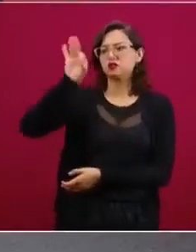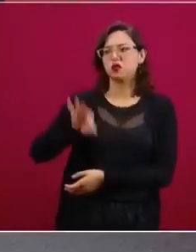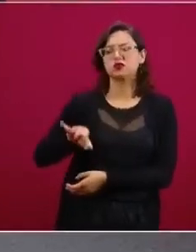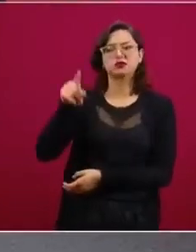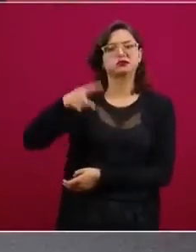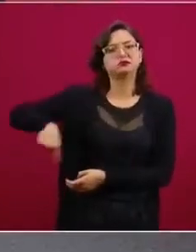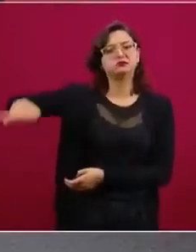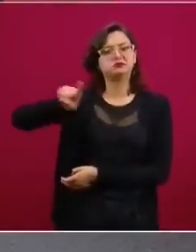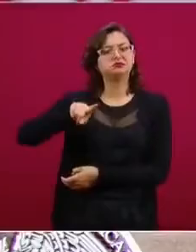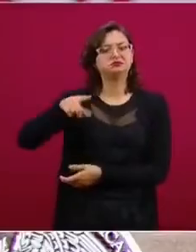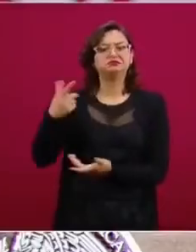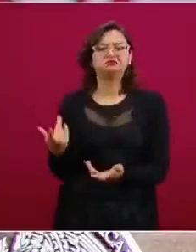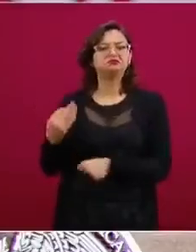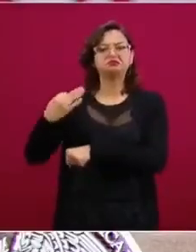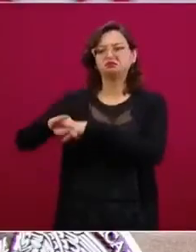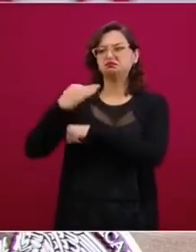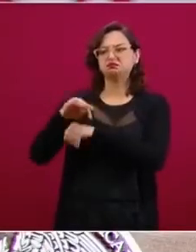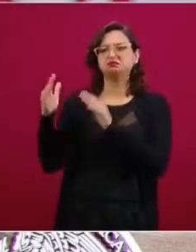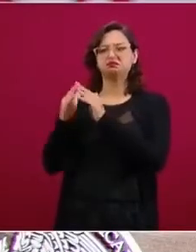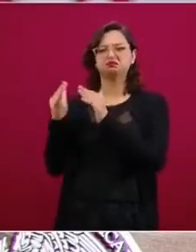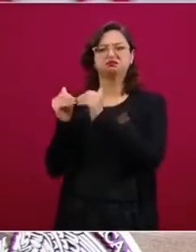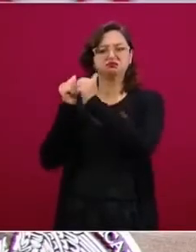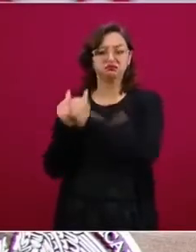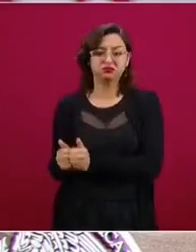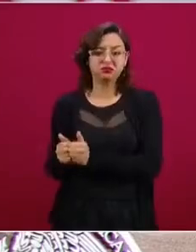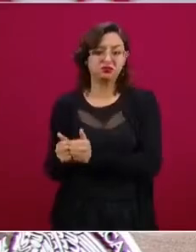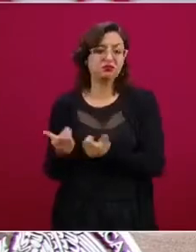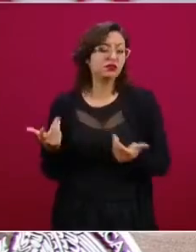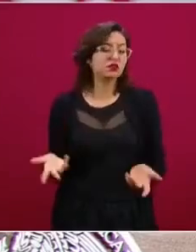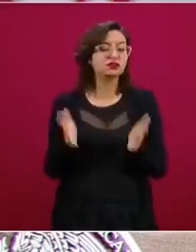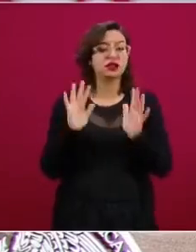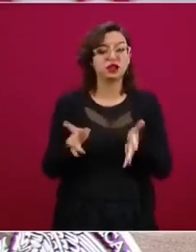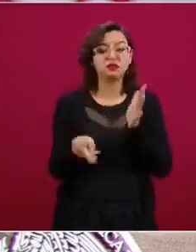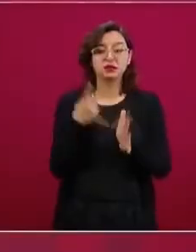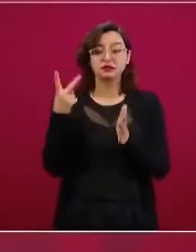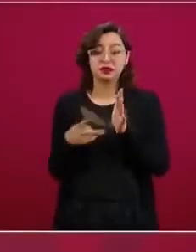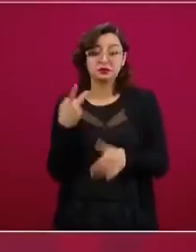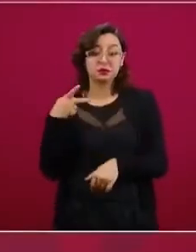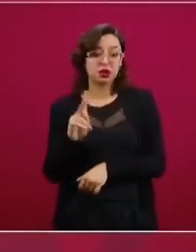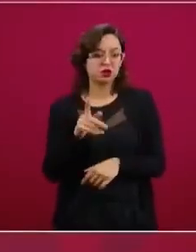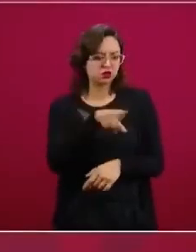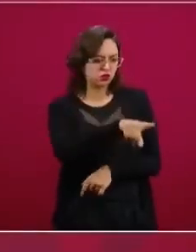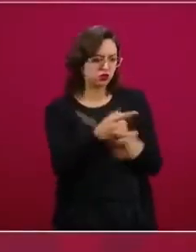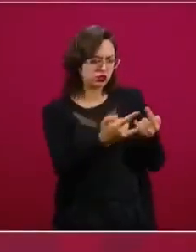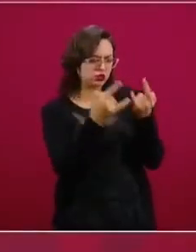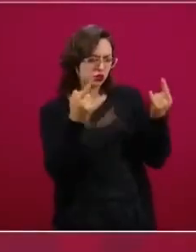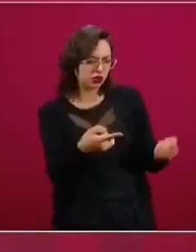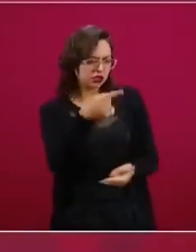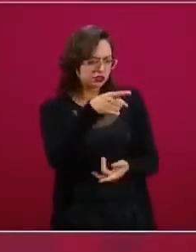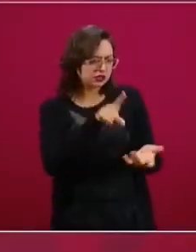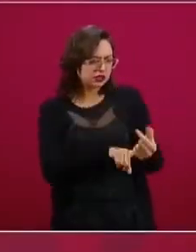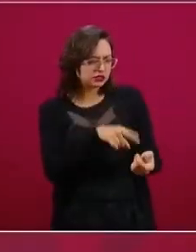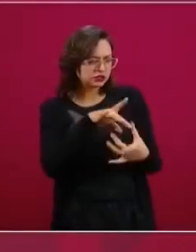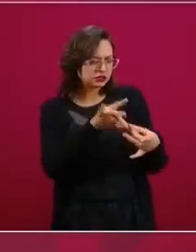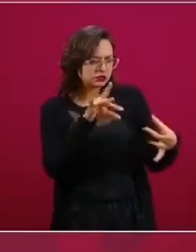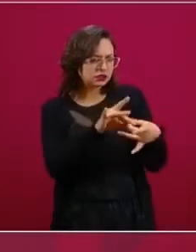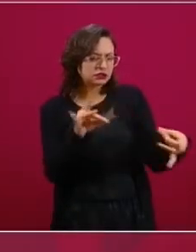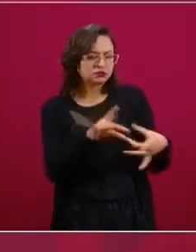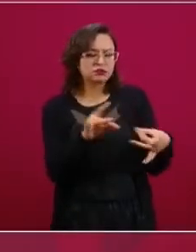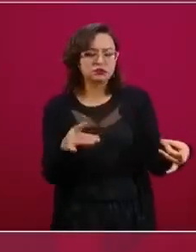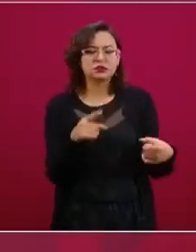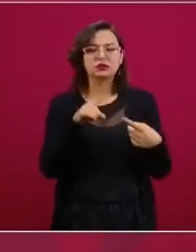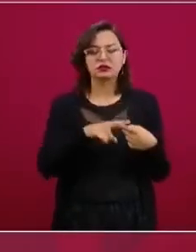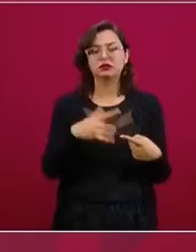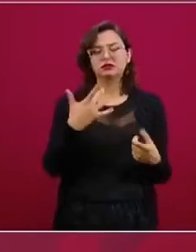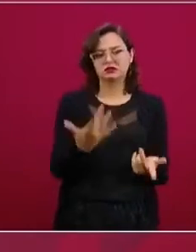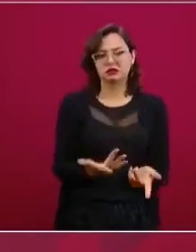son ambulatorios. Como se ha descrito aquí, es evidente que no es un caso que tuviera no solamente